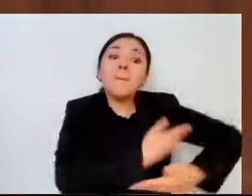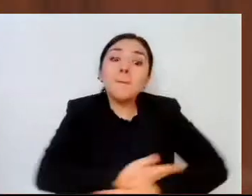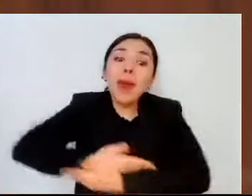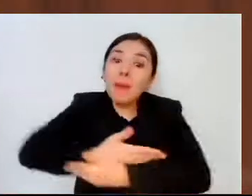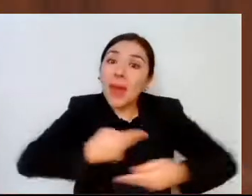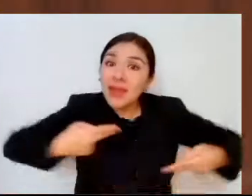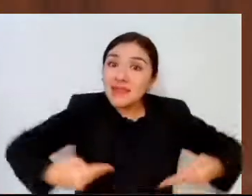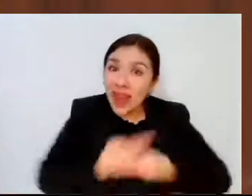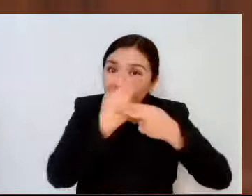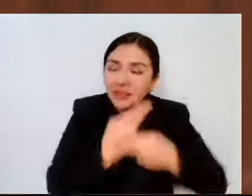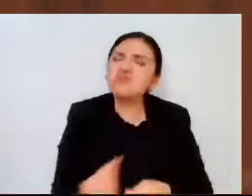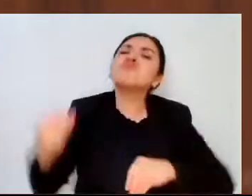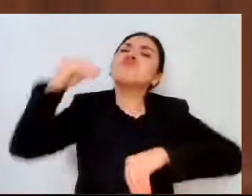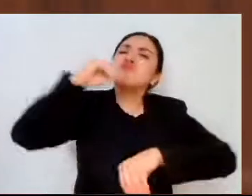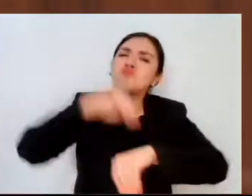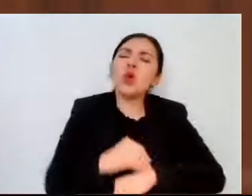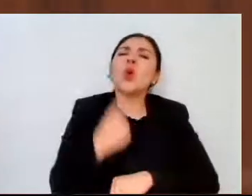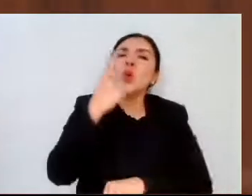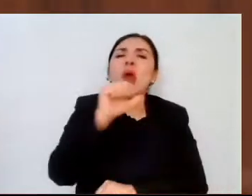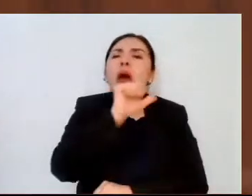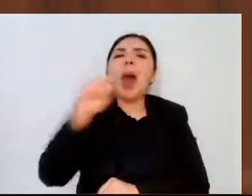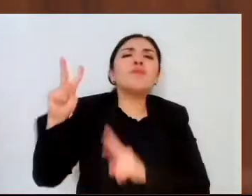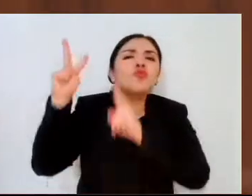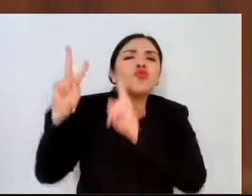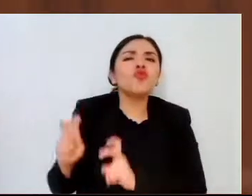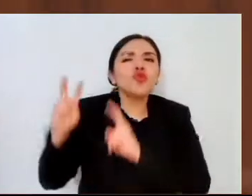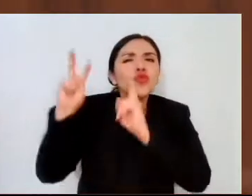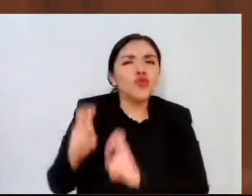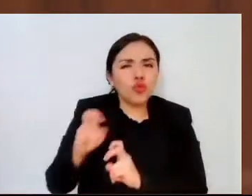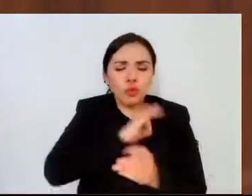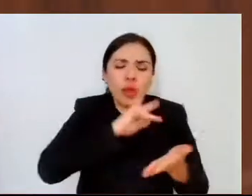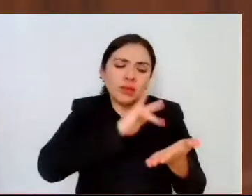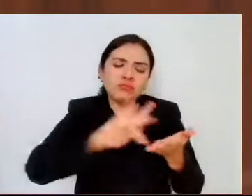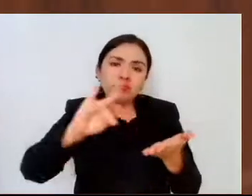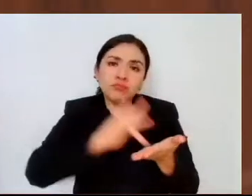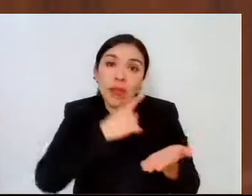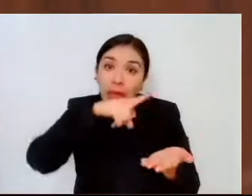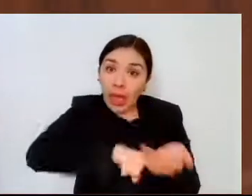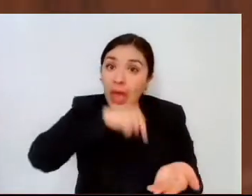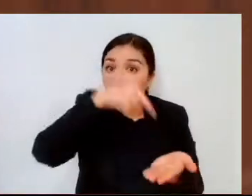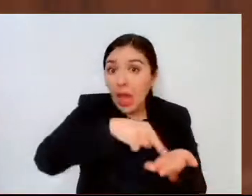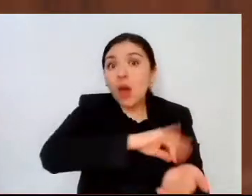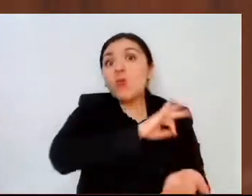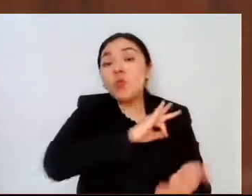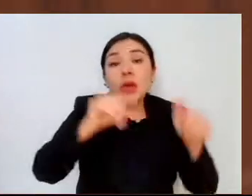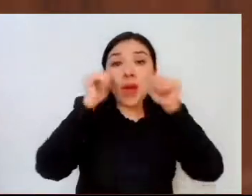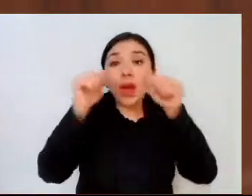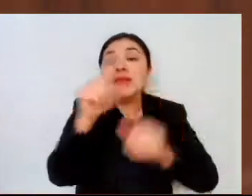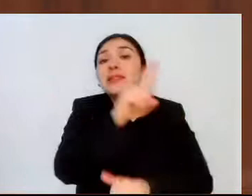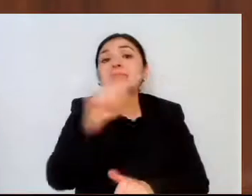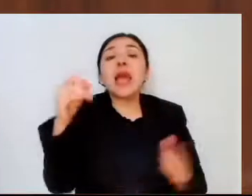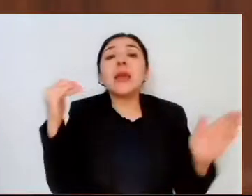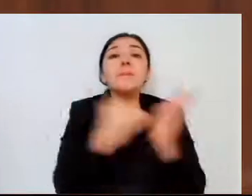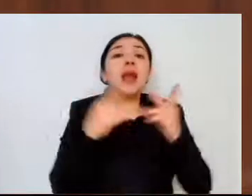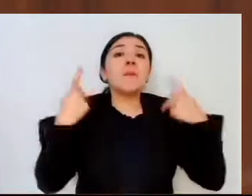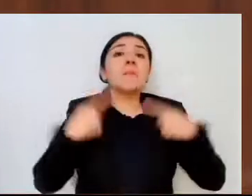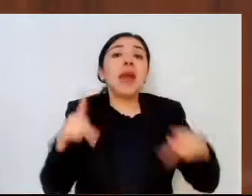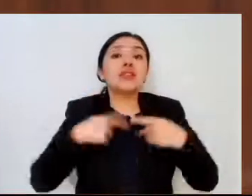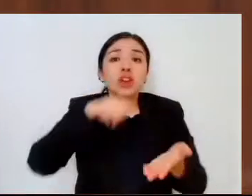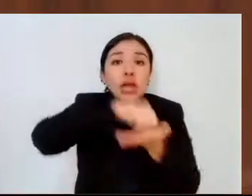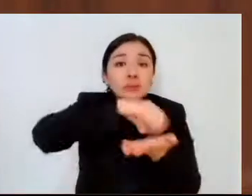implementó una aplicación para dispositivos móviles con capacidad de 100 mil usuarios y